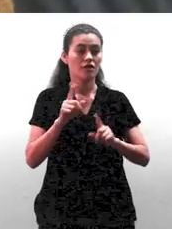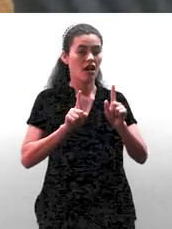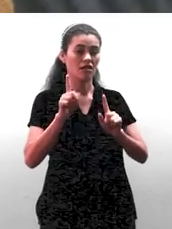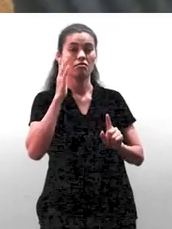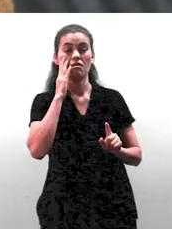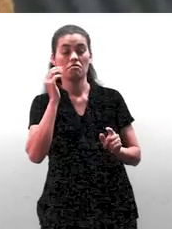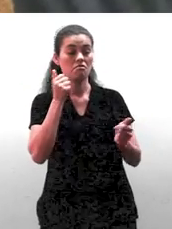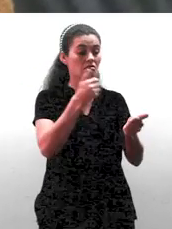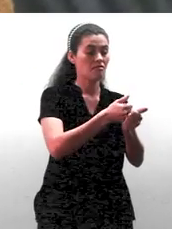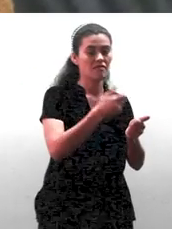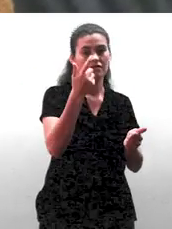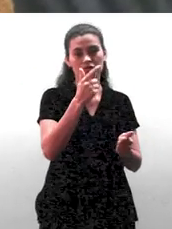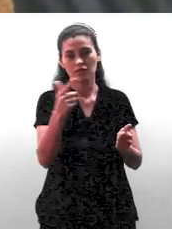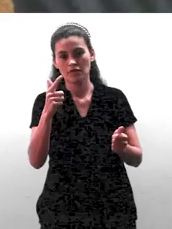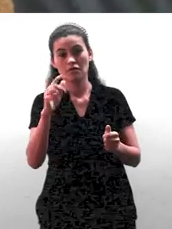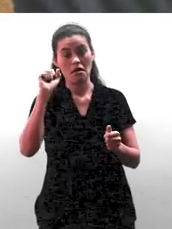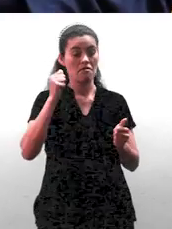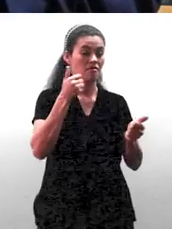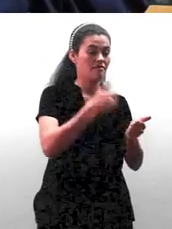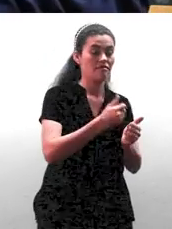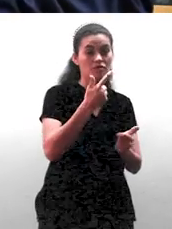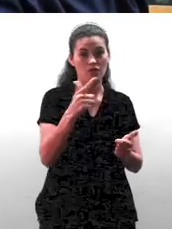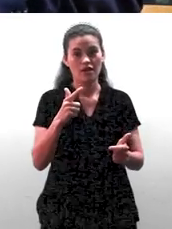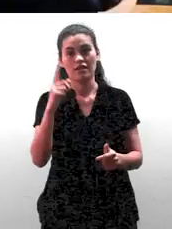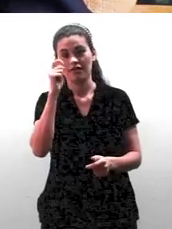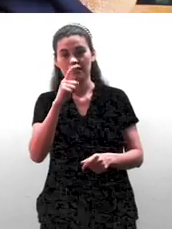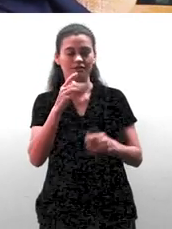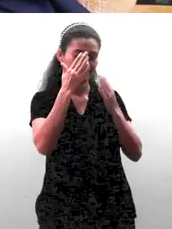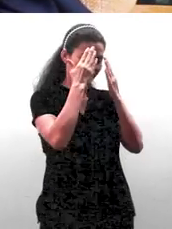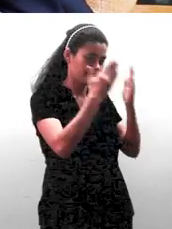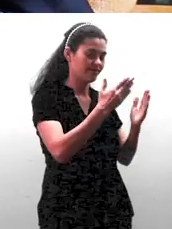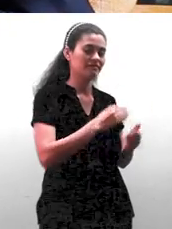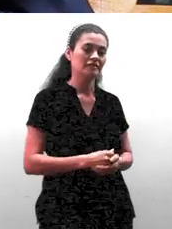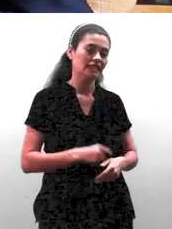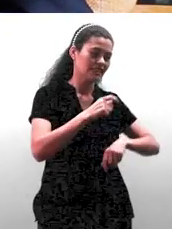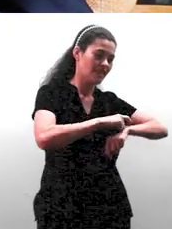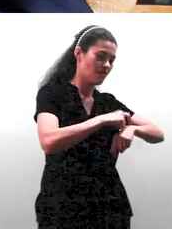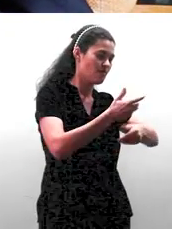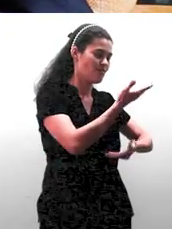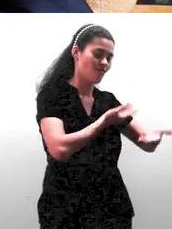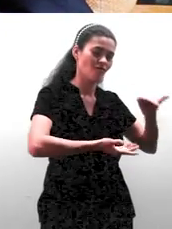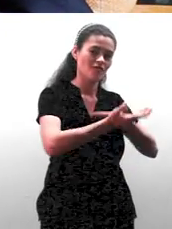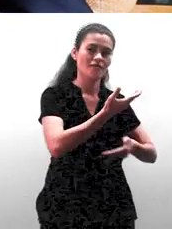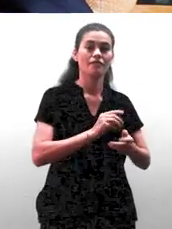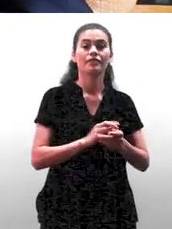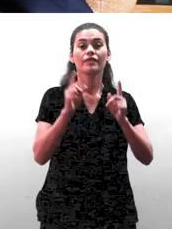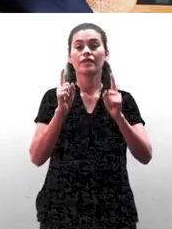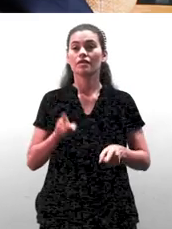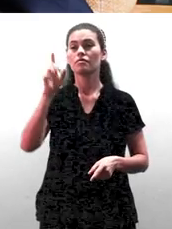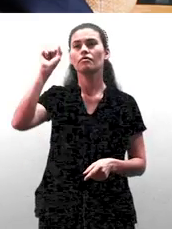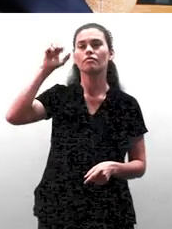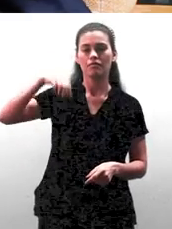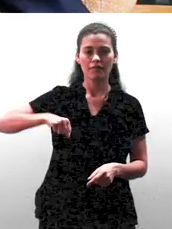hoy en la educación, la crianza de nuestros hijos. Bueno, Olivia, muchas gracias por el tiempo, pero sobre todo recordarles a los padres,